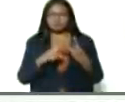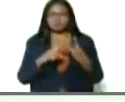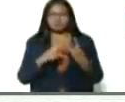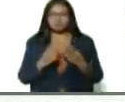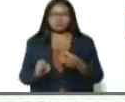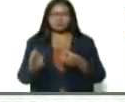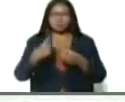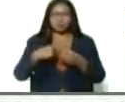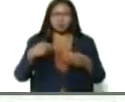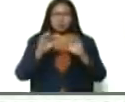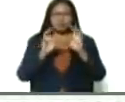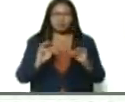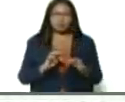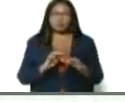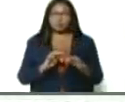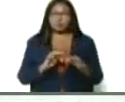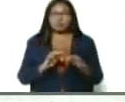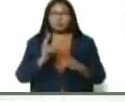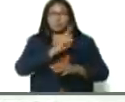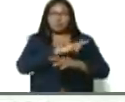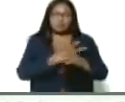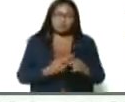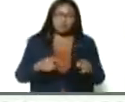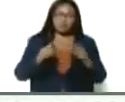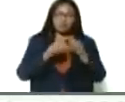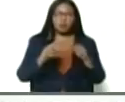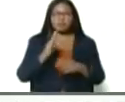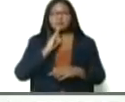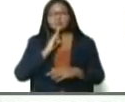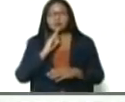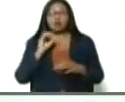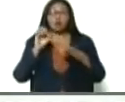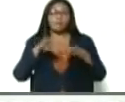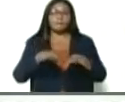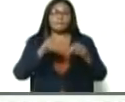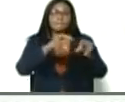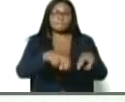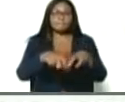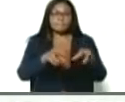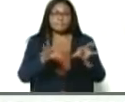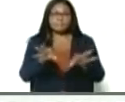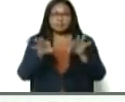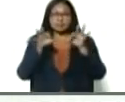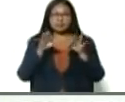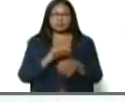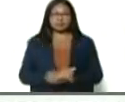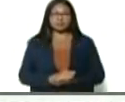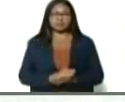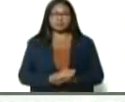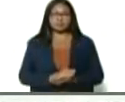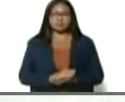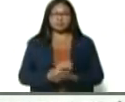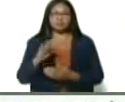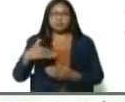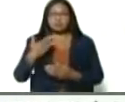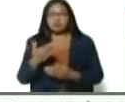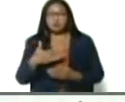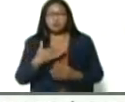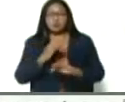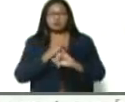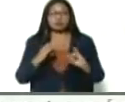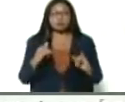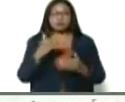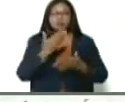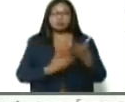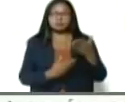incorpora también entre las fortalezas del Banco Agrícola como banca especialísima, la posibilidad de que pueda emitir títulos,